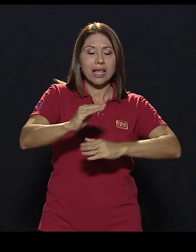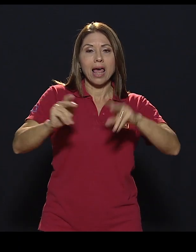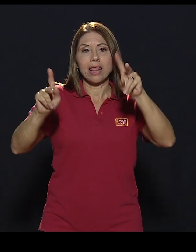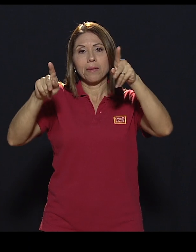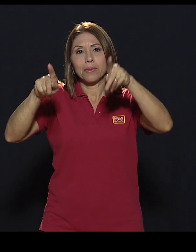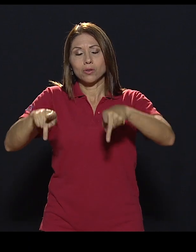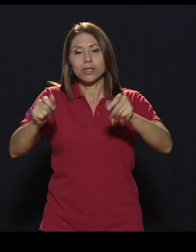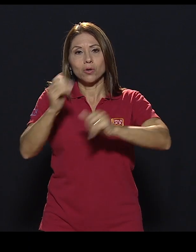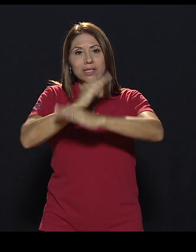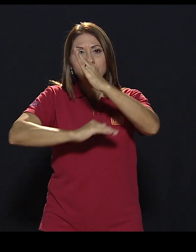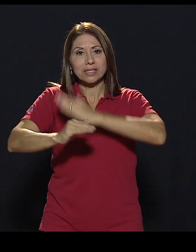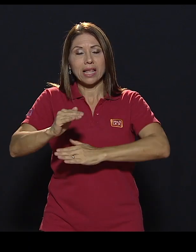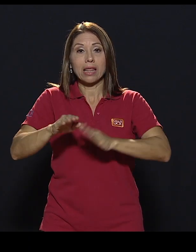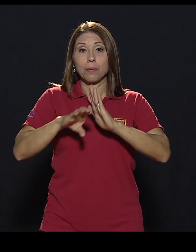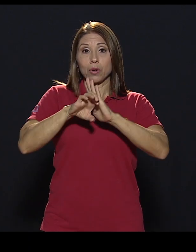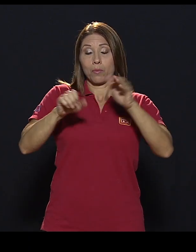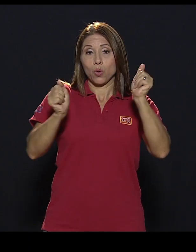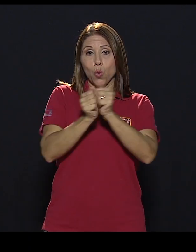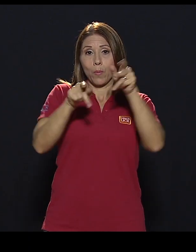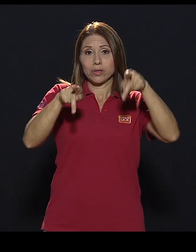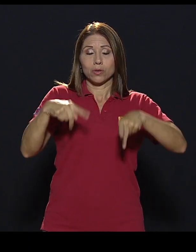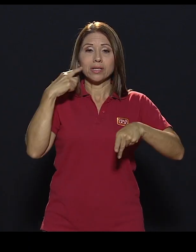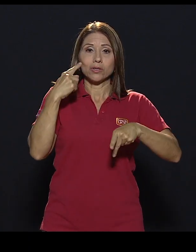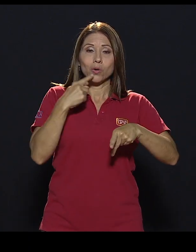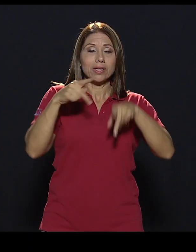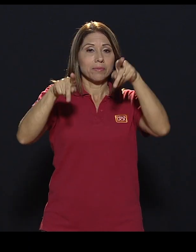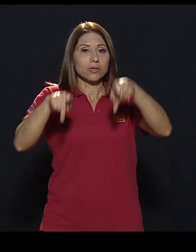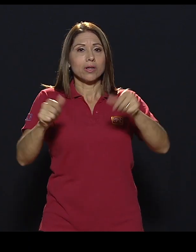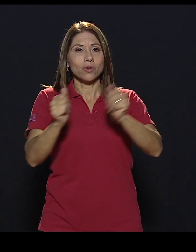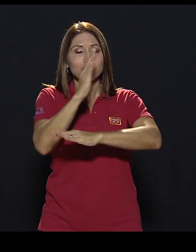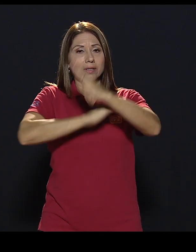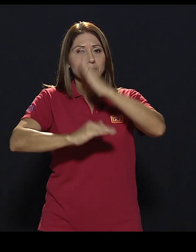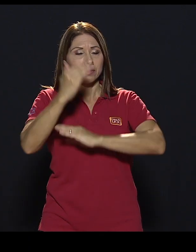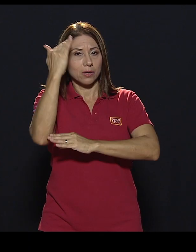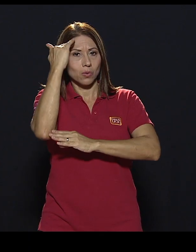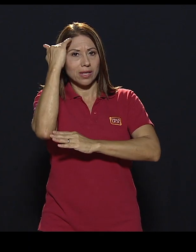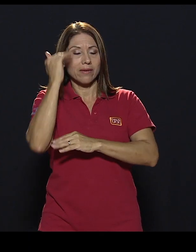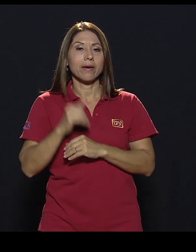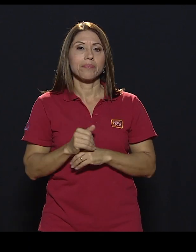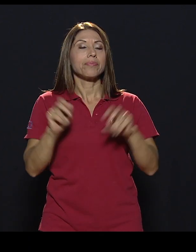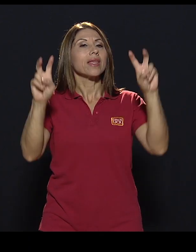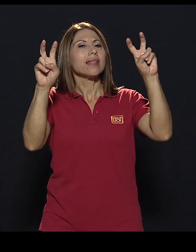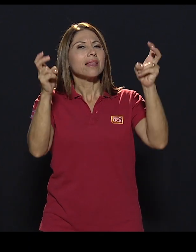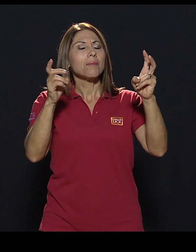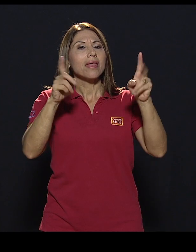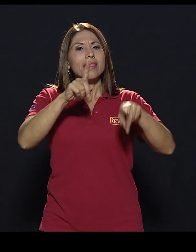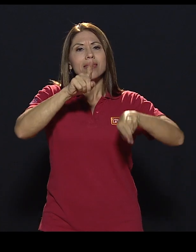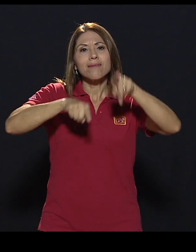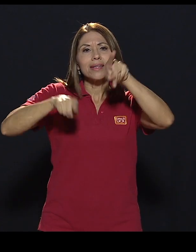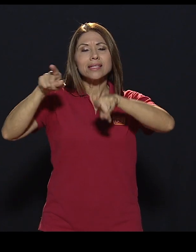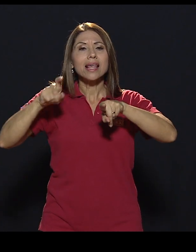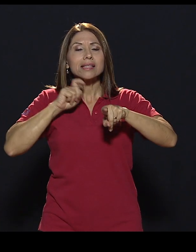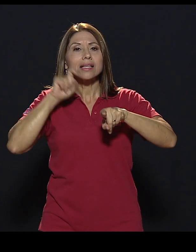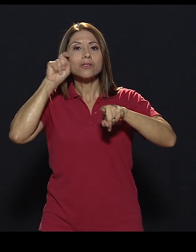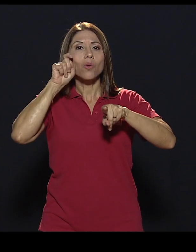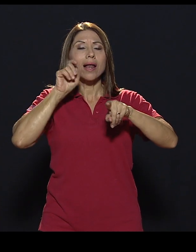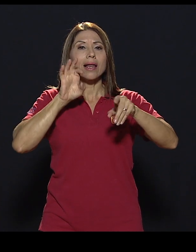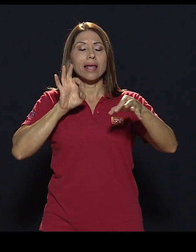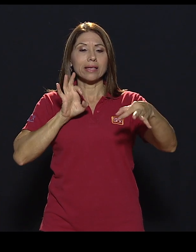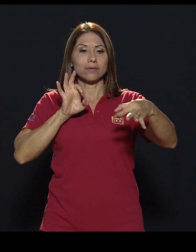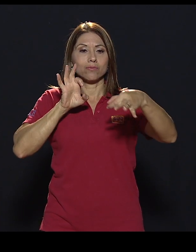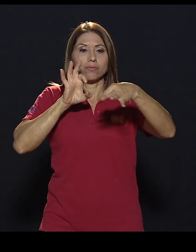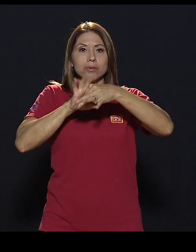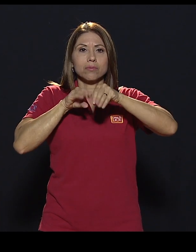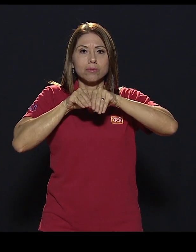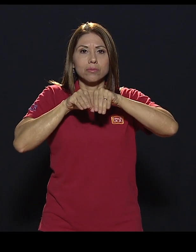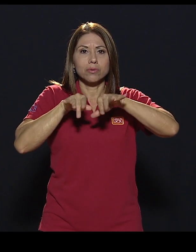sordas y personas con discapacidad cognitiva. ¿Qué tanto el tema de la diversidad sexual es también transversal al tema de